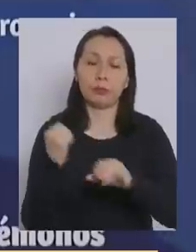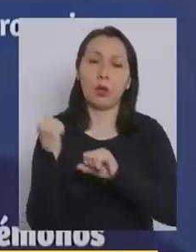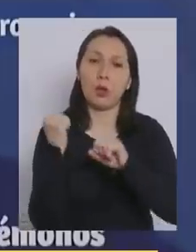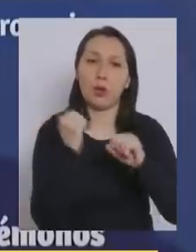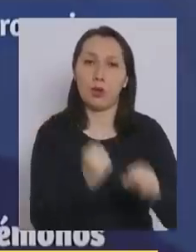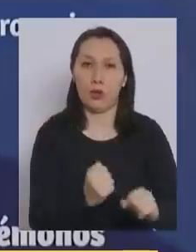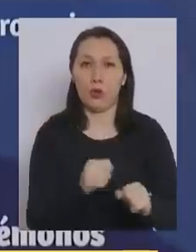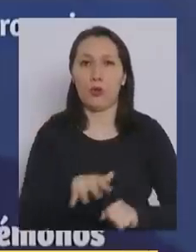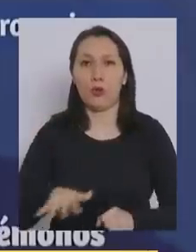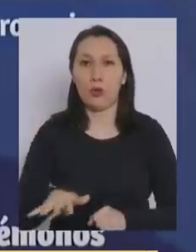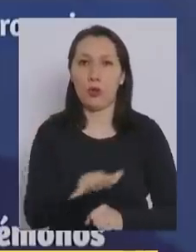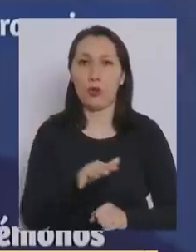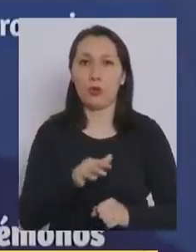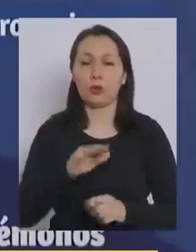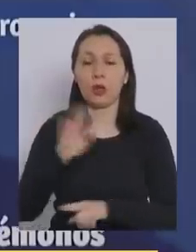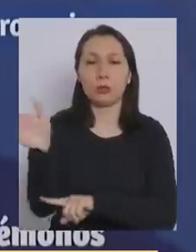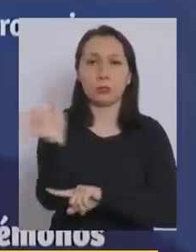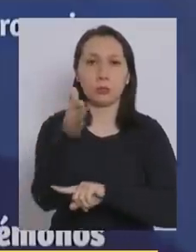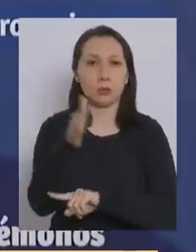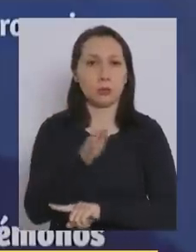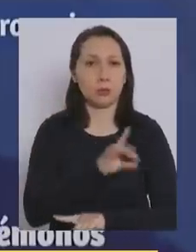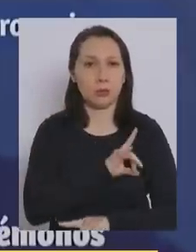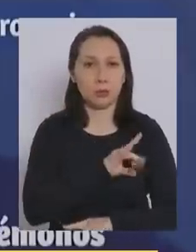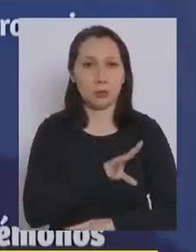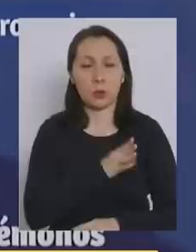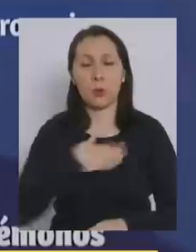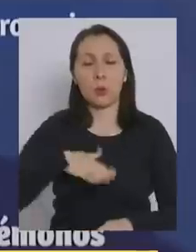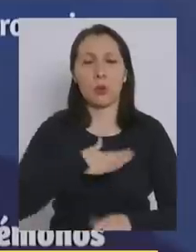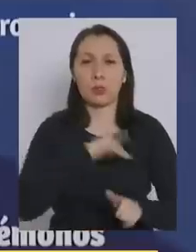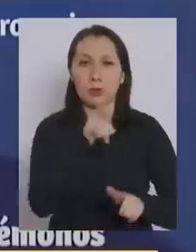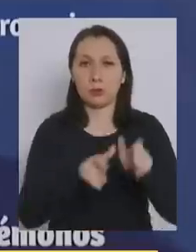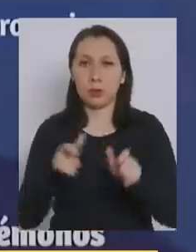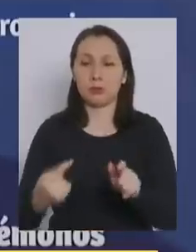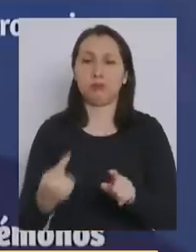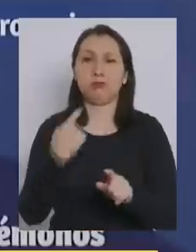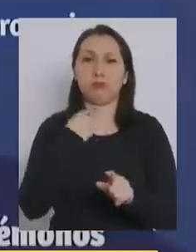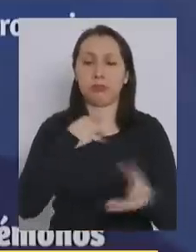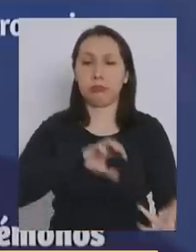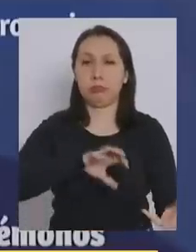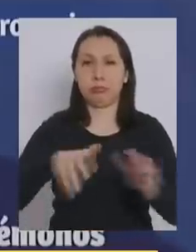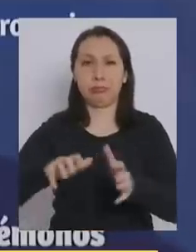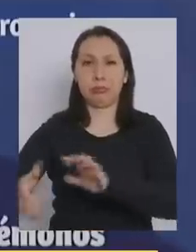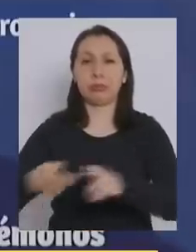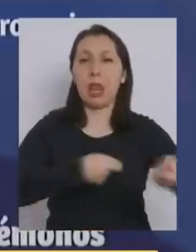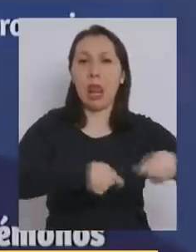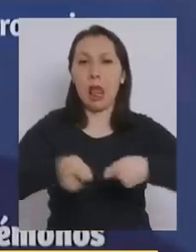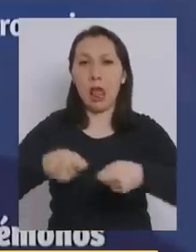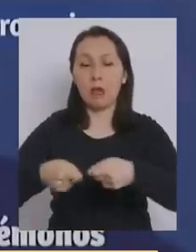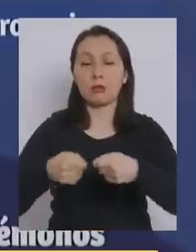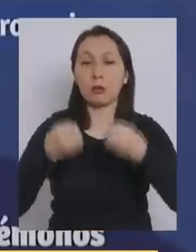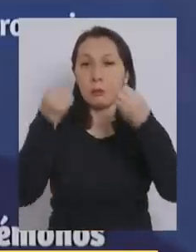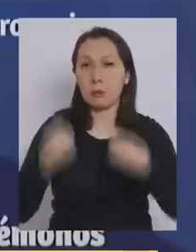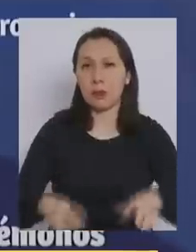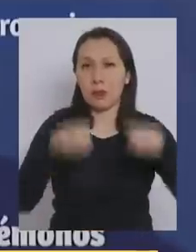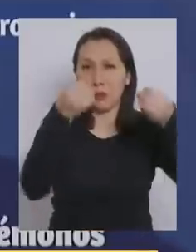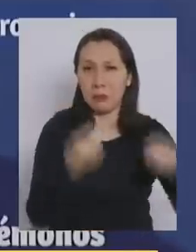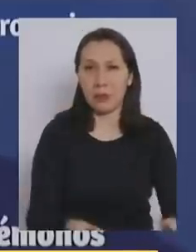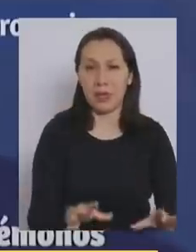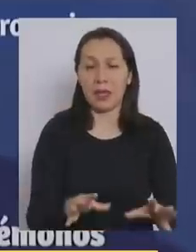la patria, atentan contra nuestros habitantes, la destrucción de locales comerciales que han hecho perder